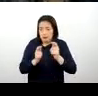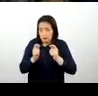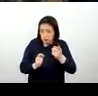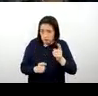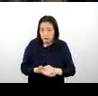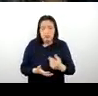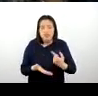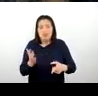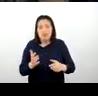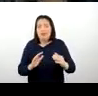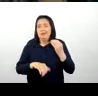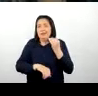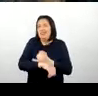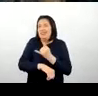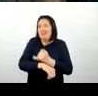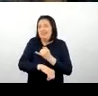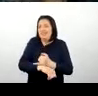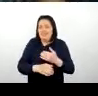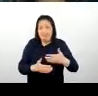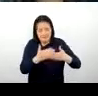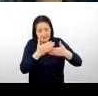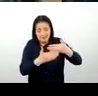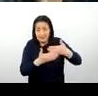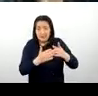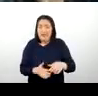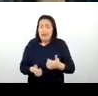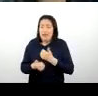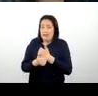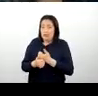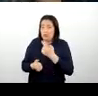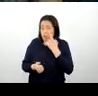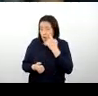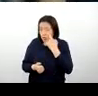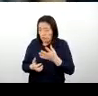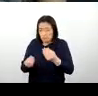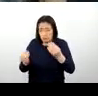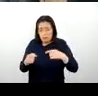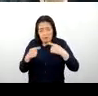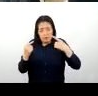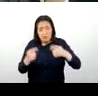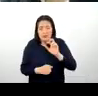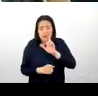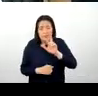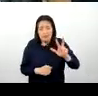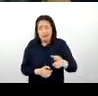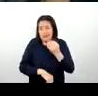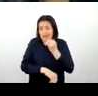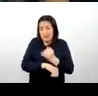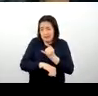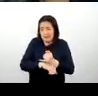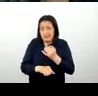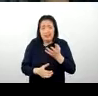fachada de las iglesias. Ayacucho también es conocida por sus 33 iglesias, ¿no? Y que muchas de ellas